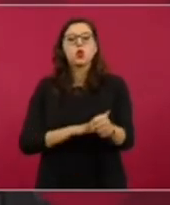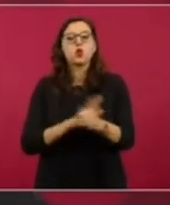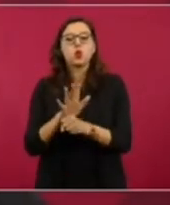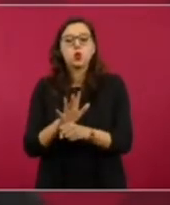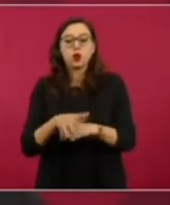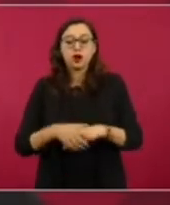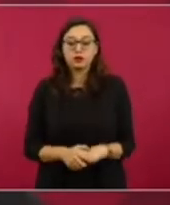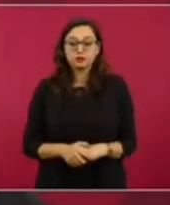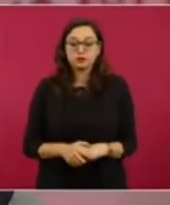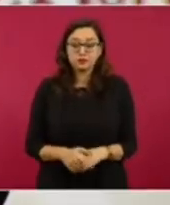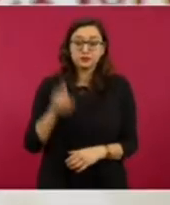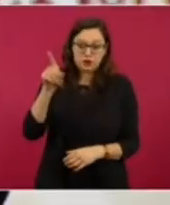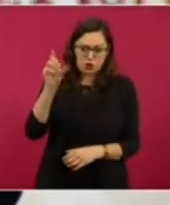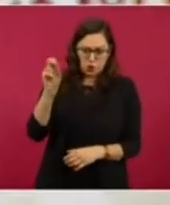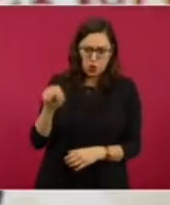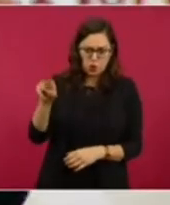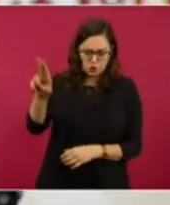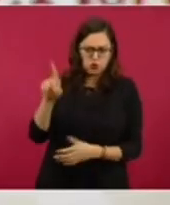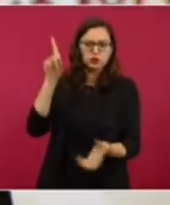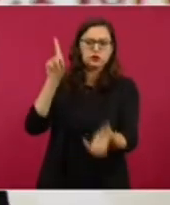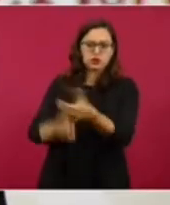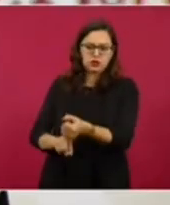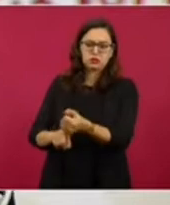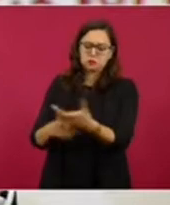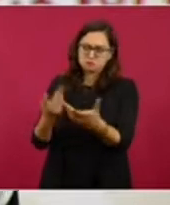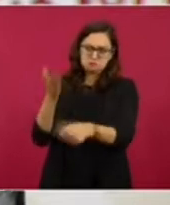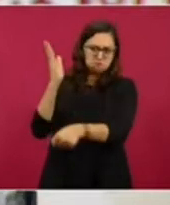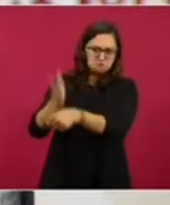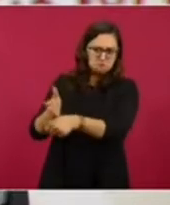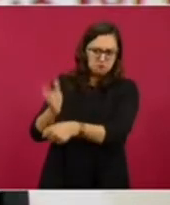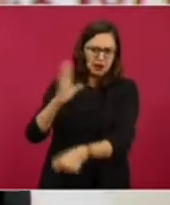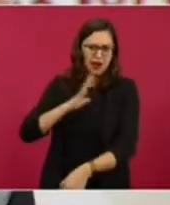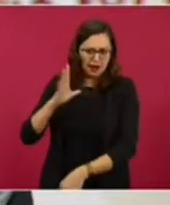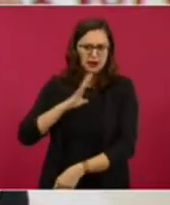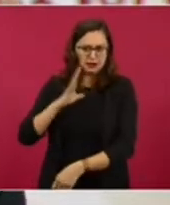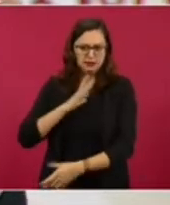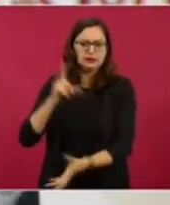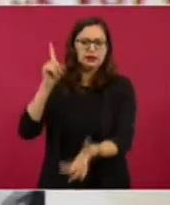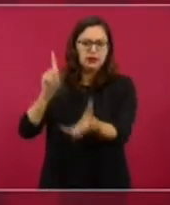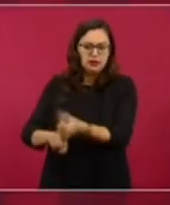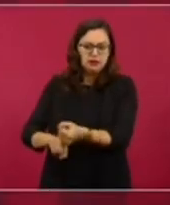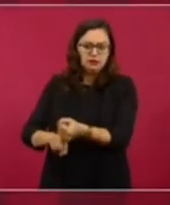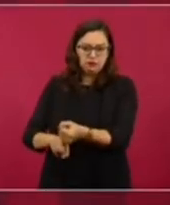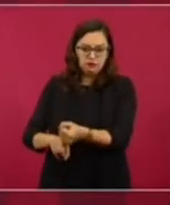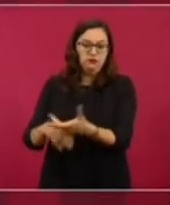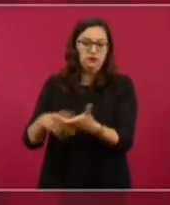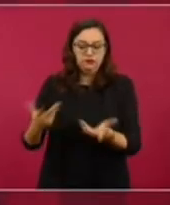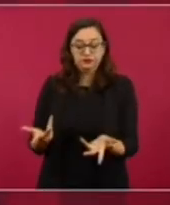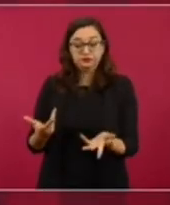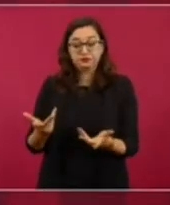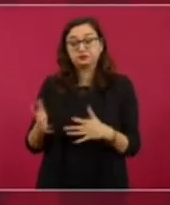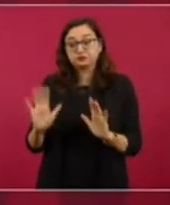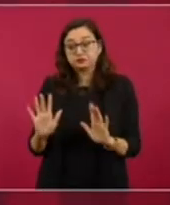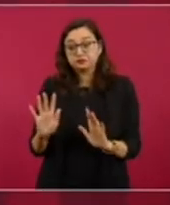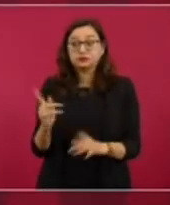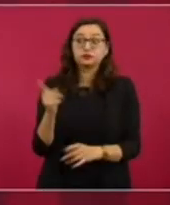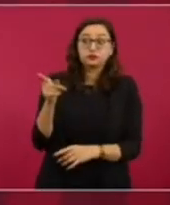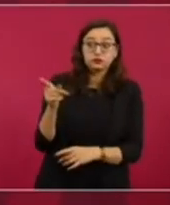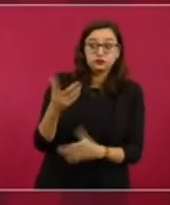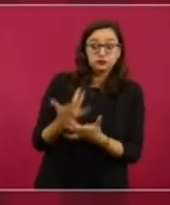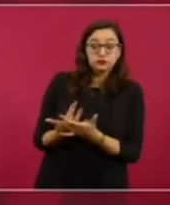sanciones multilaterales. ¿Cuál es la diferencia? La sanción multilateral de la ONU, si estableciese alguna sanción,